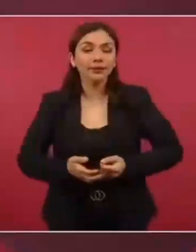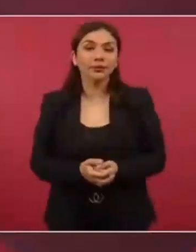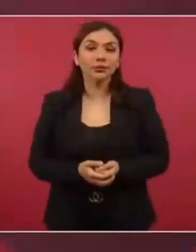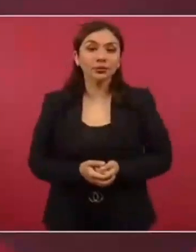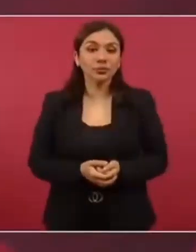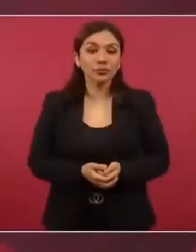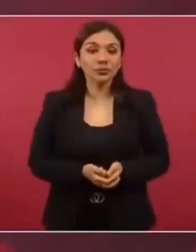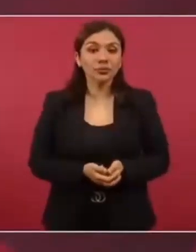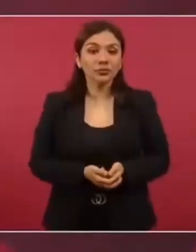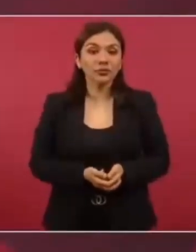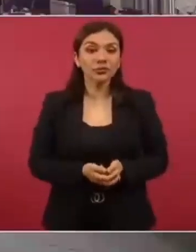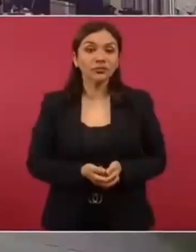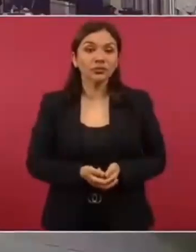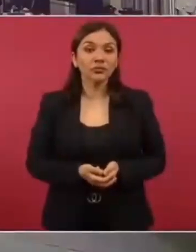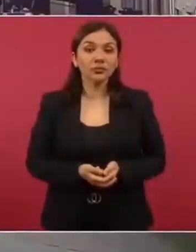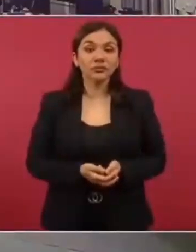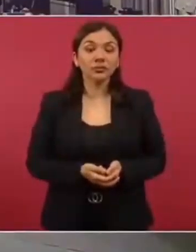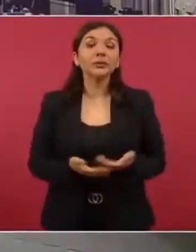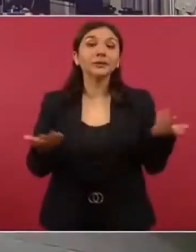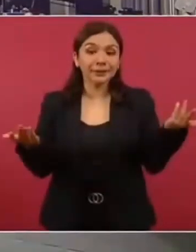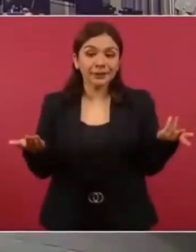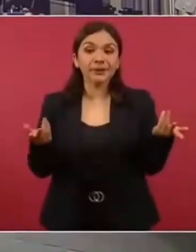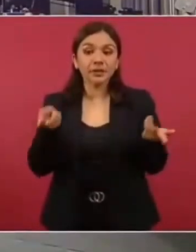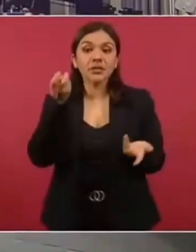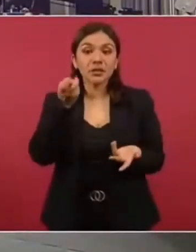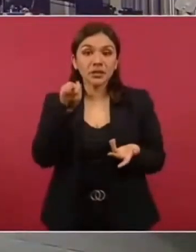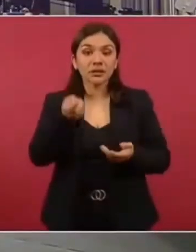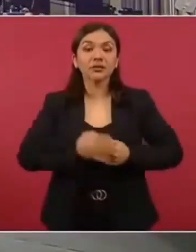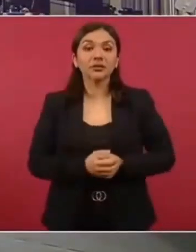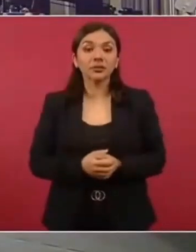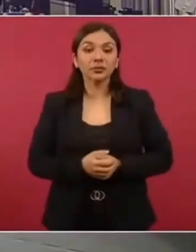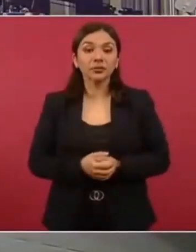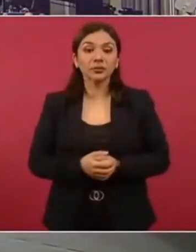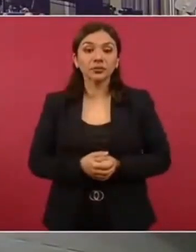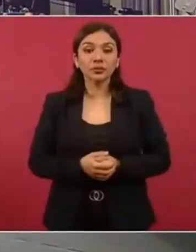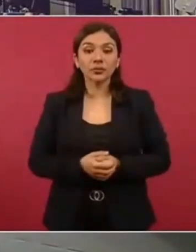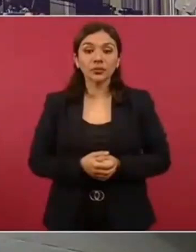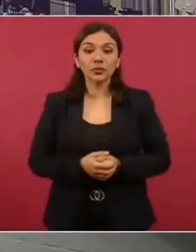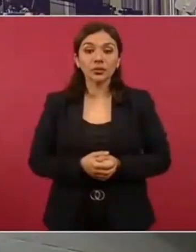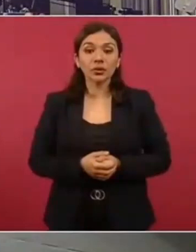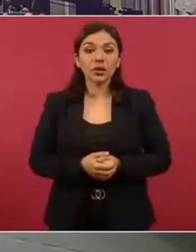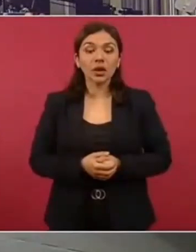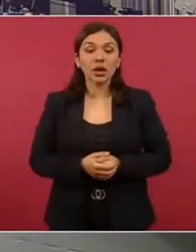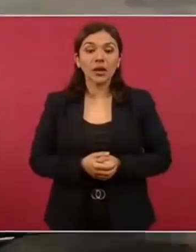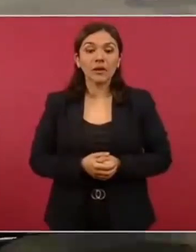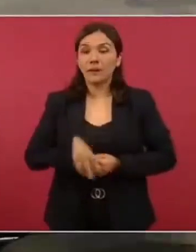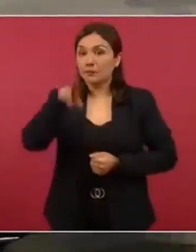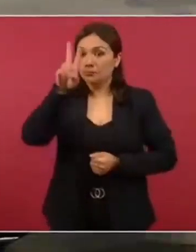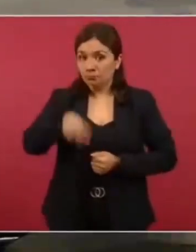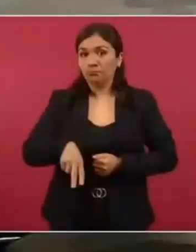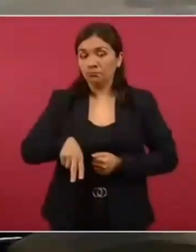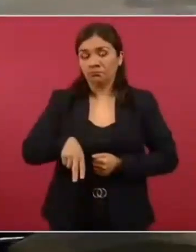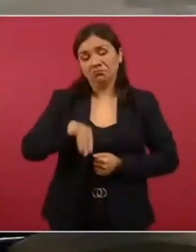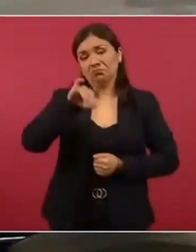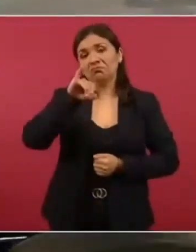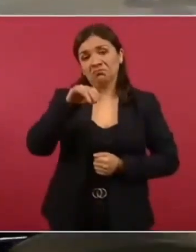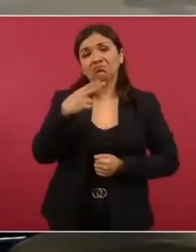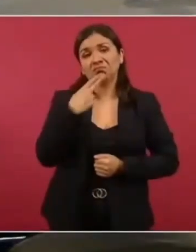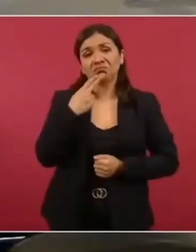Entonces, sí, sería muy conveniente